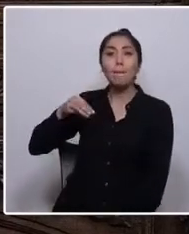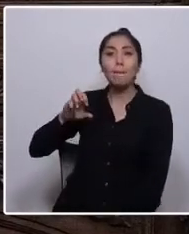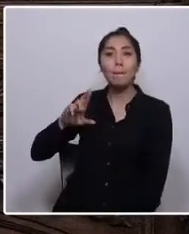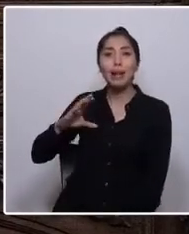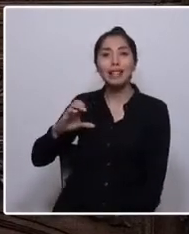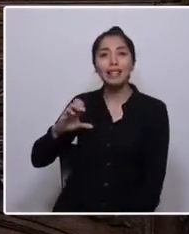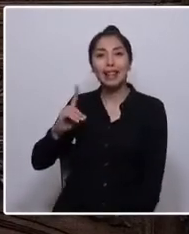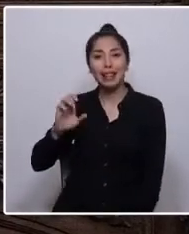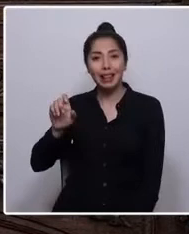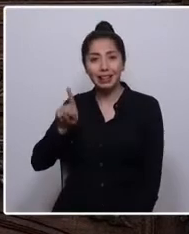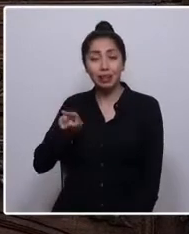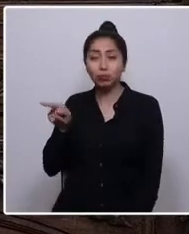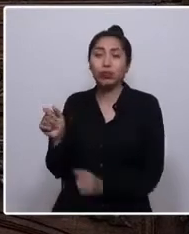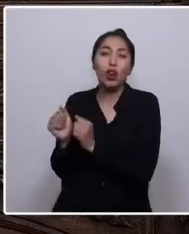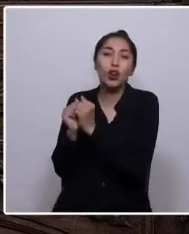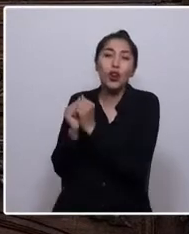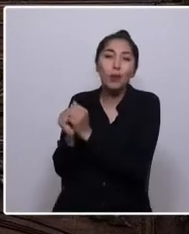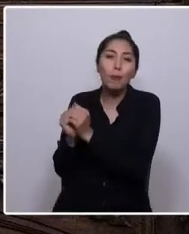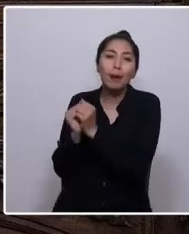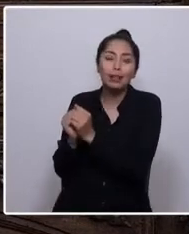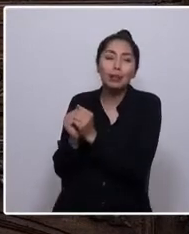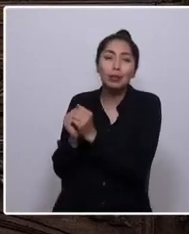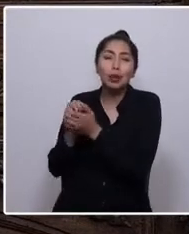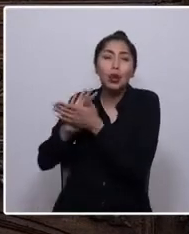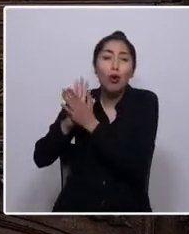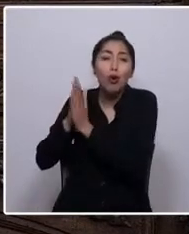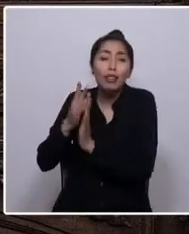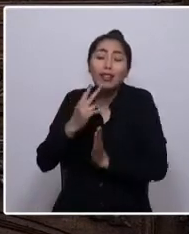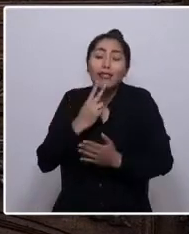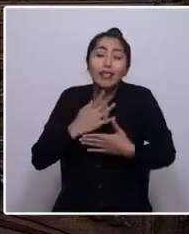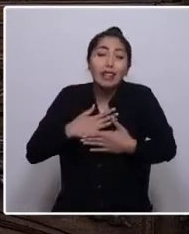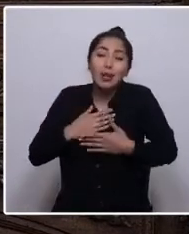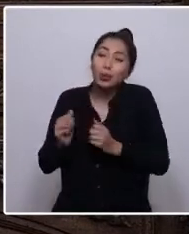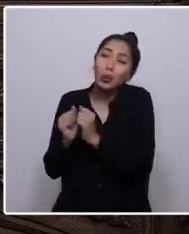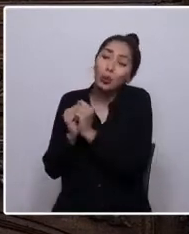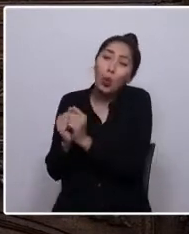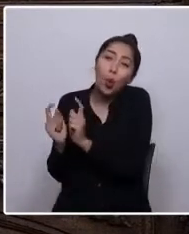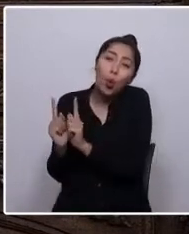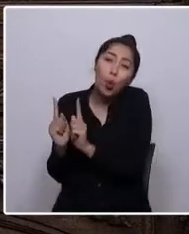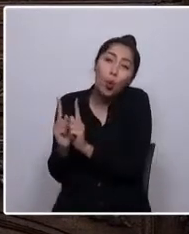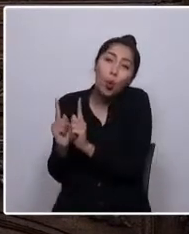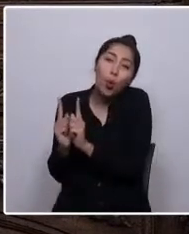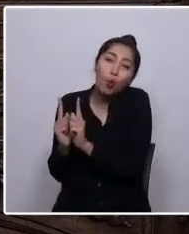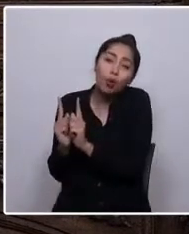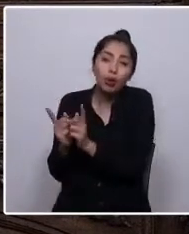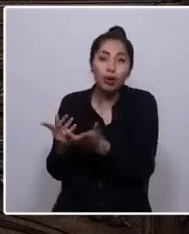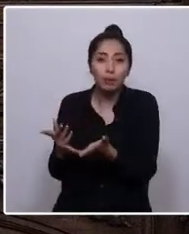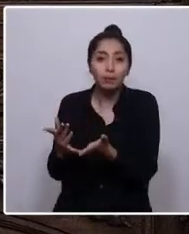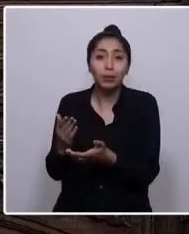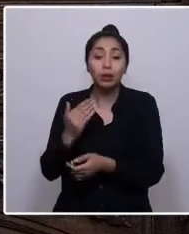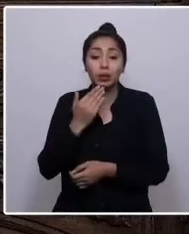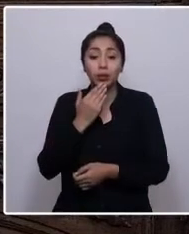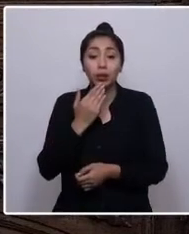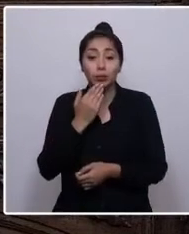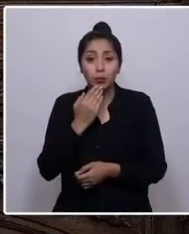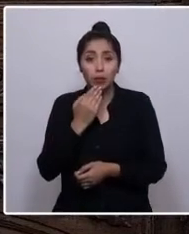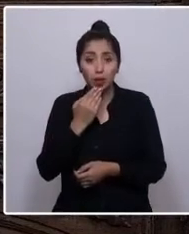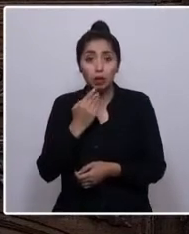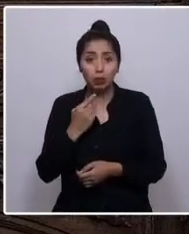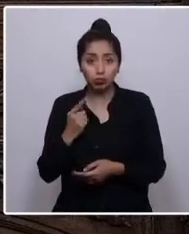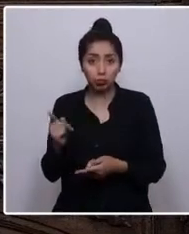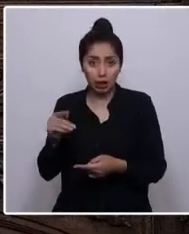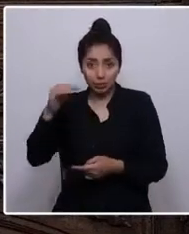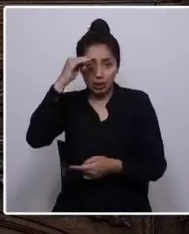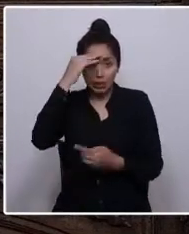quien he compartido toda una vida, entre ellas la prisión, la persecución,